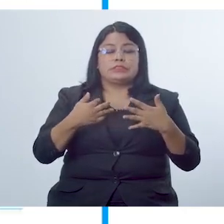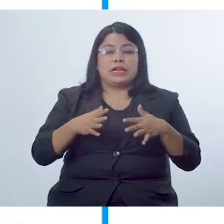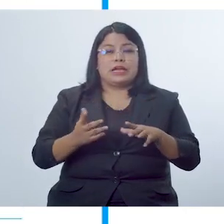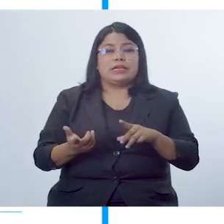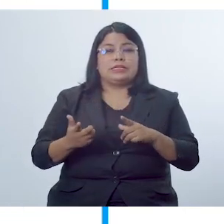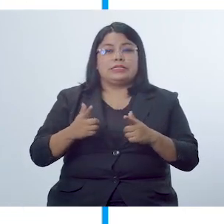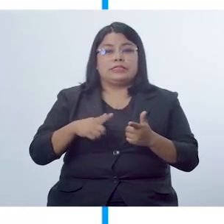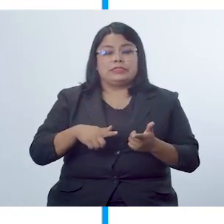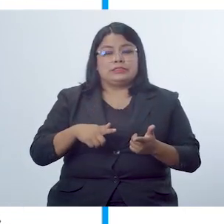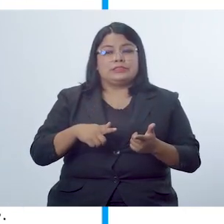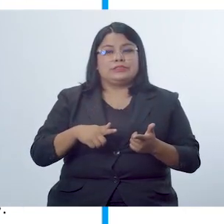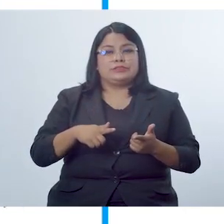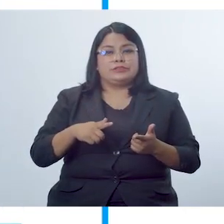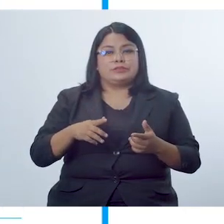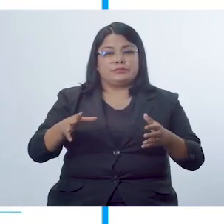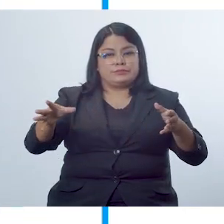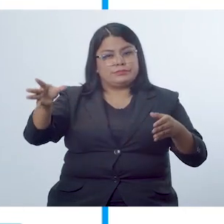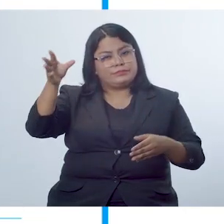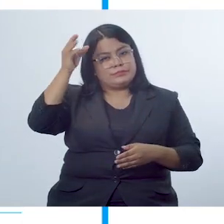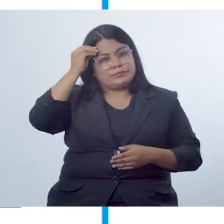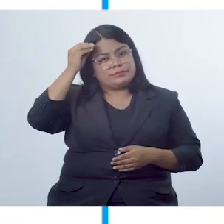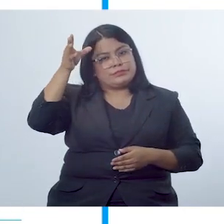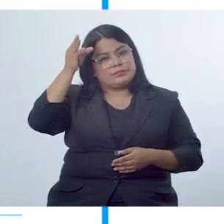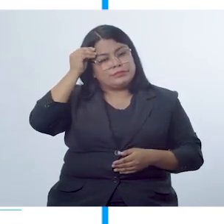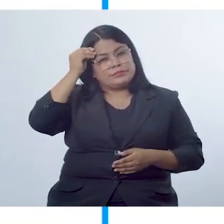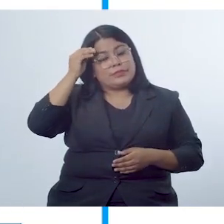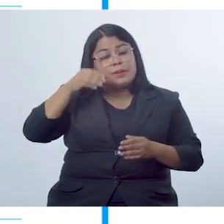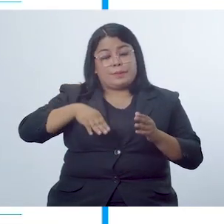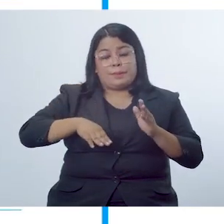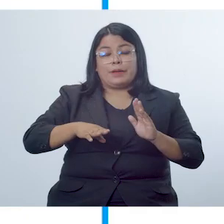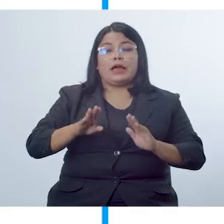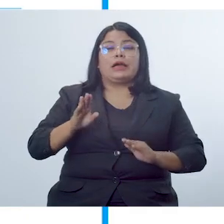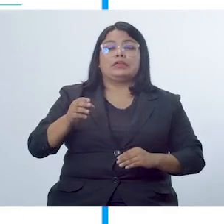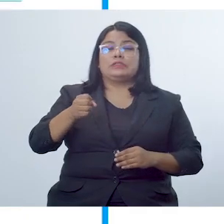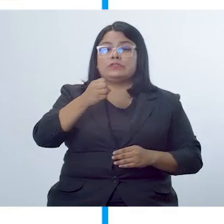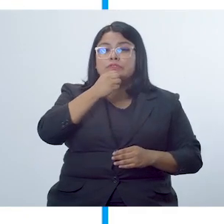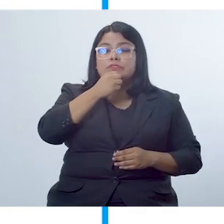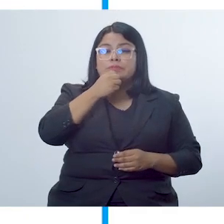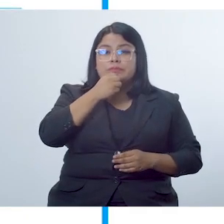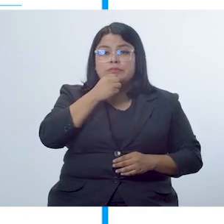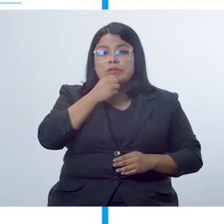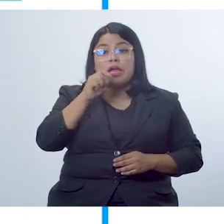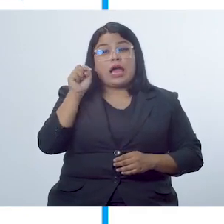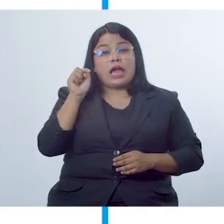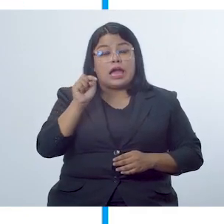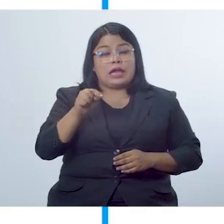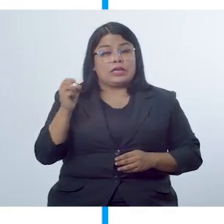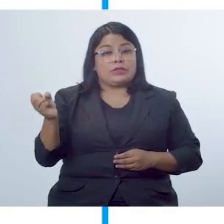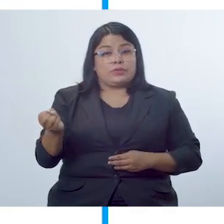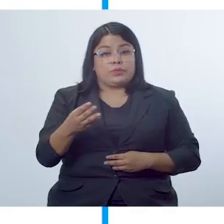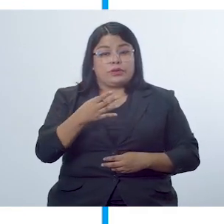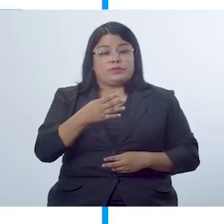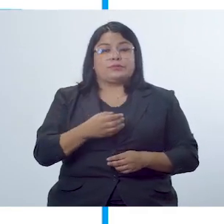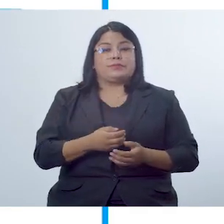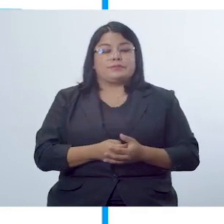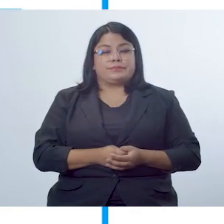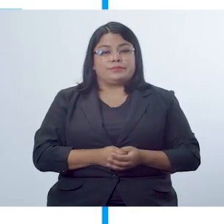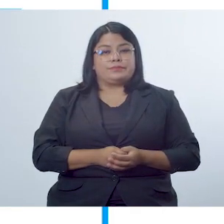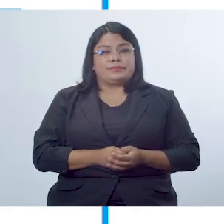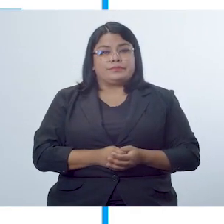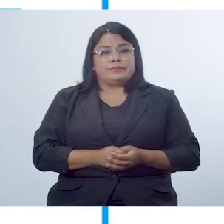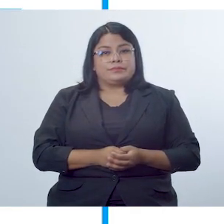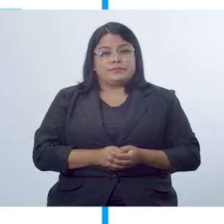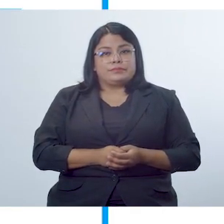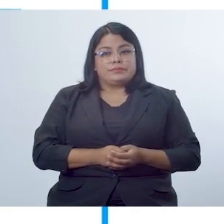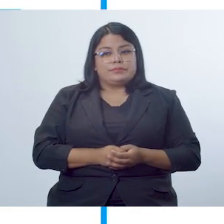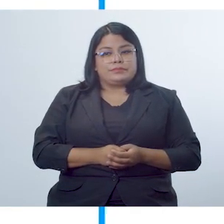está preparado para adquirir más conocimiento. Y es ahí donde entra la nueva información,